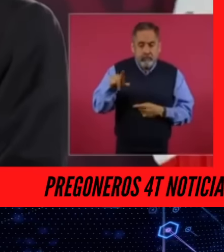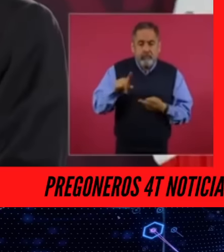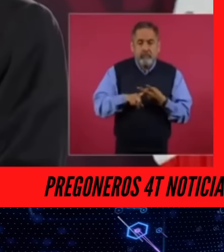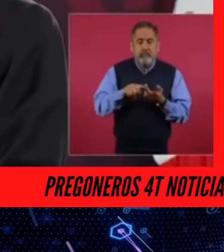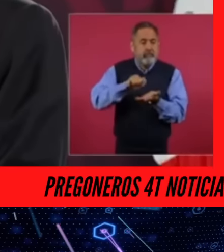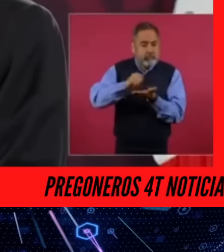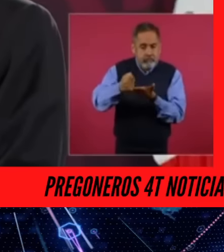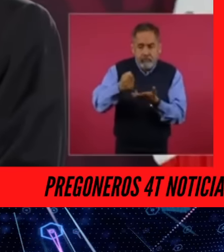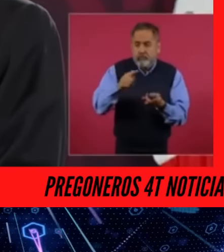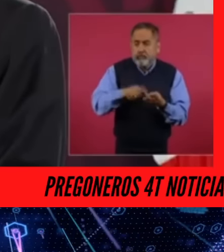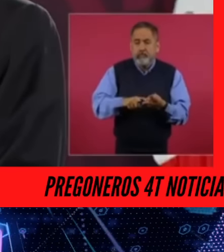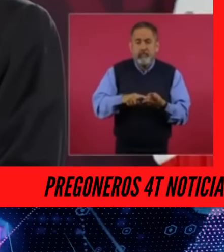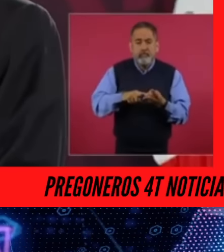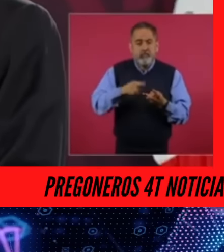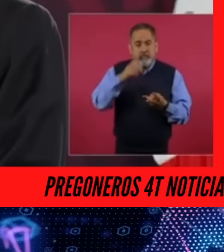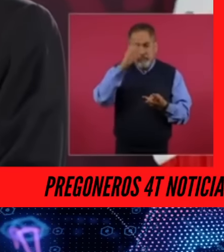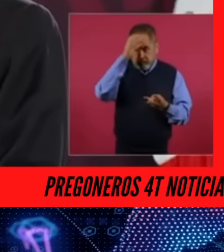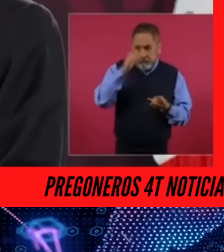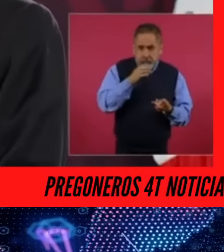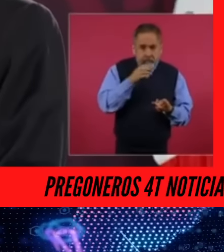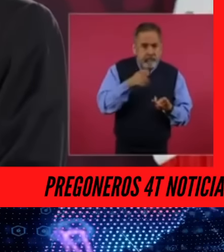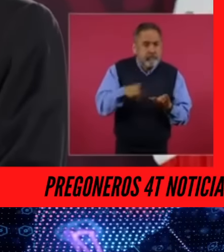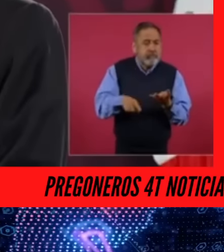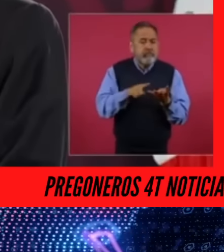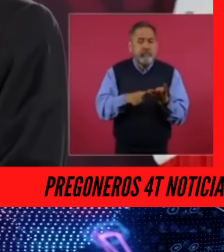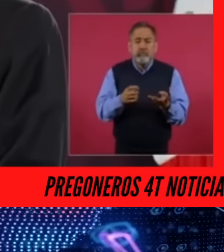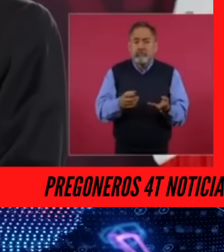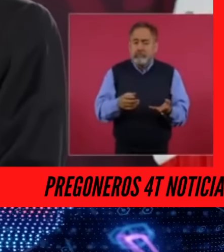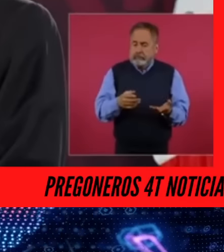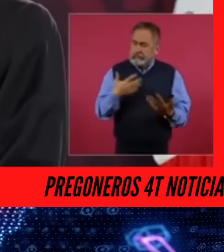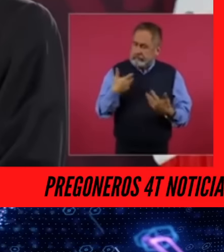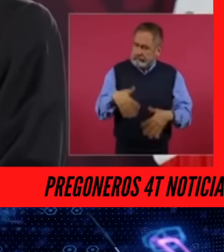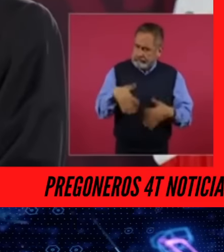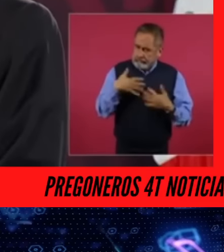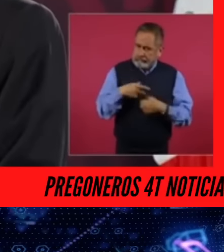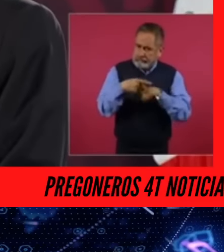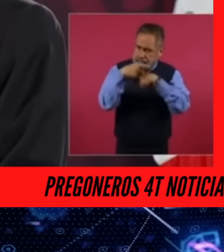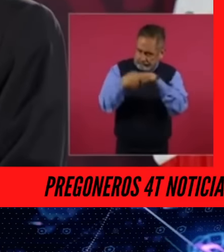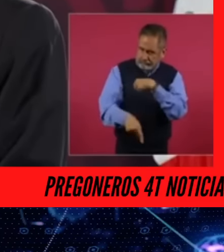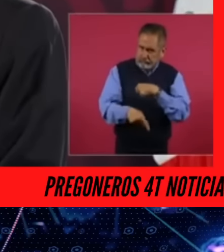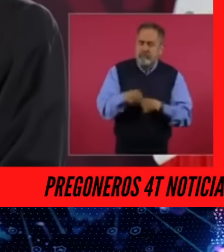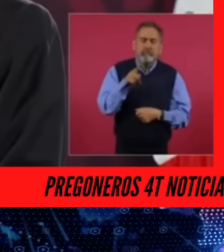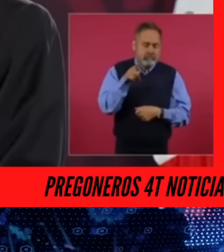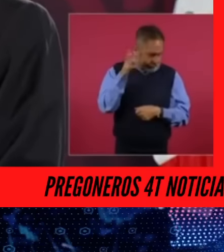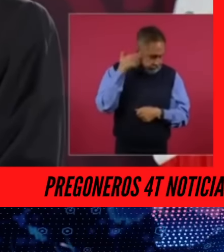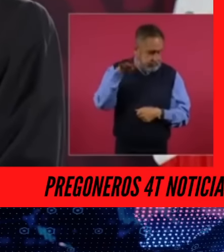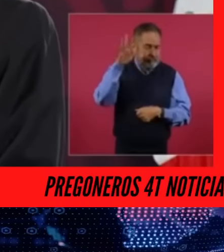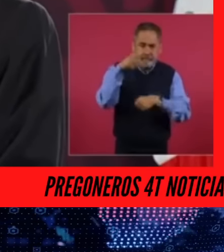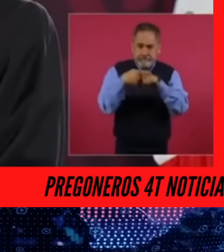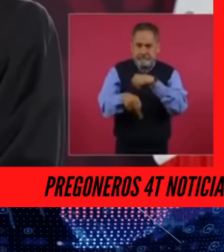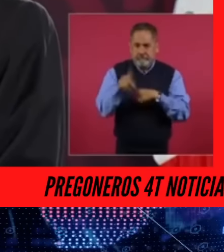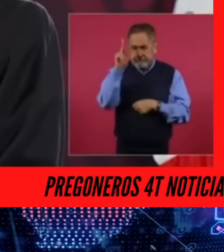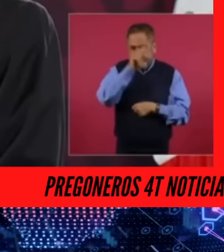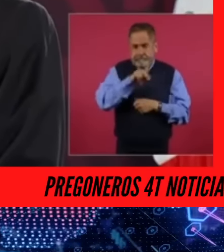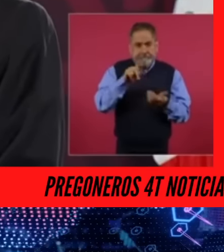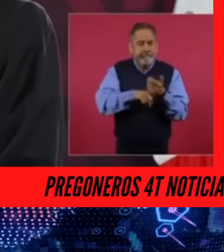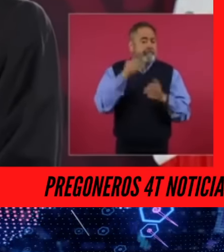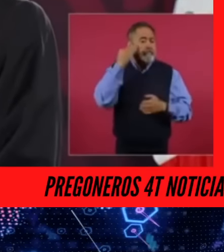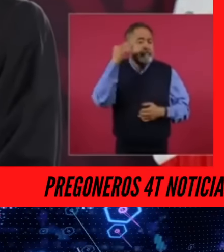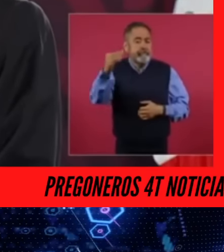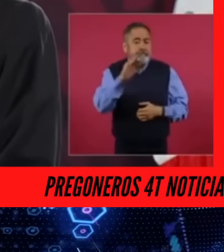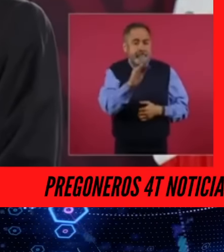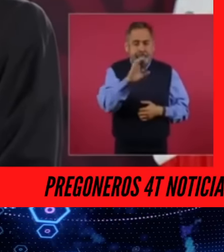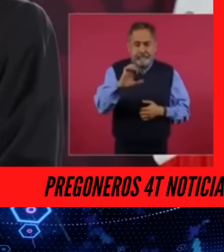Amigos, hasta aquí la información del momento, espero que haya sido de tu agrado. Si te gusta este contenido y te gustan estos videos, apóyanos suscribiéndote y regalándonos ese poderosísimo like. Yo soy Pedro